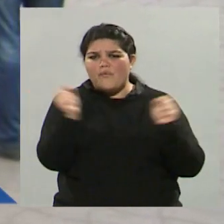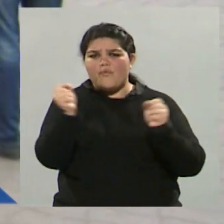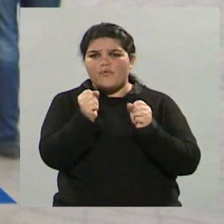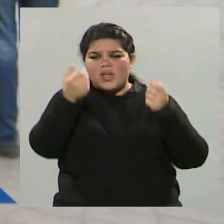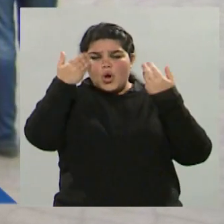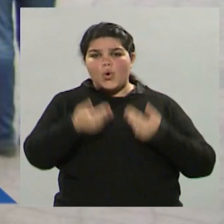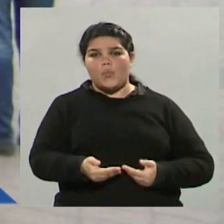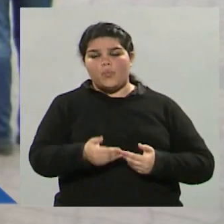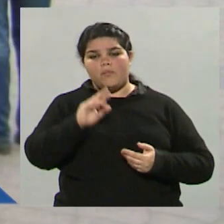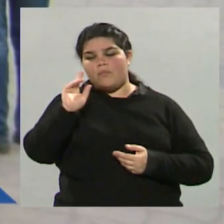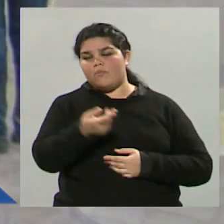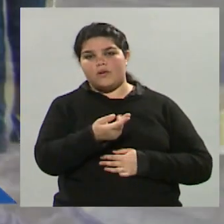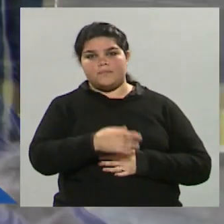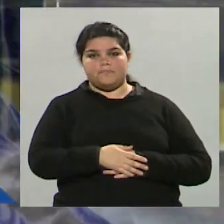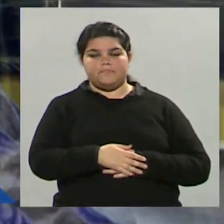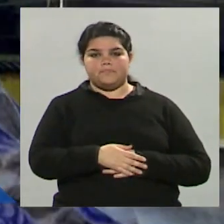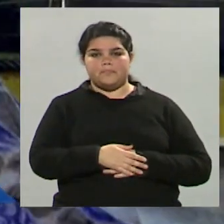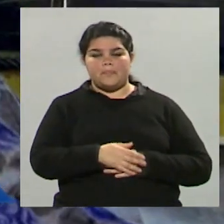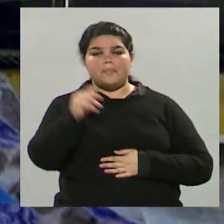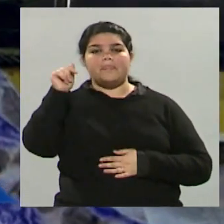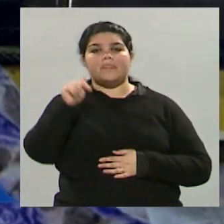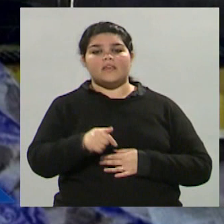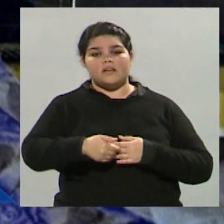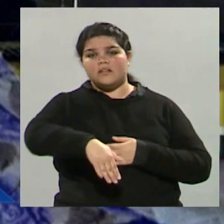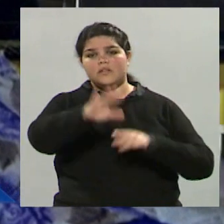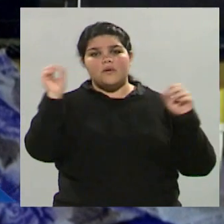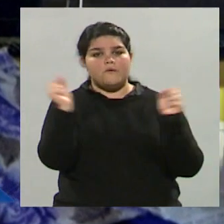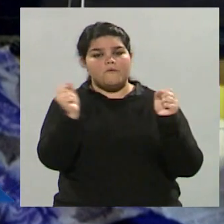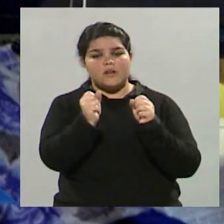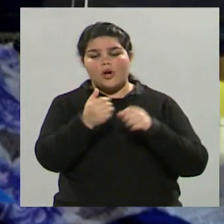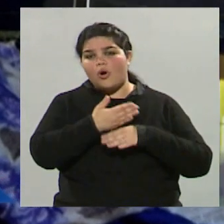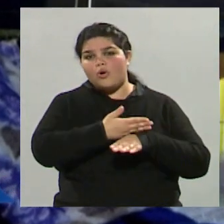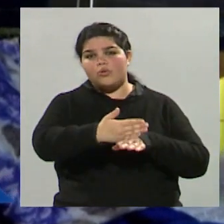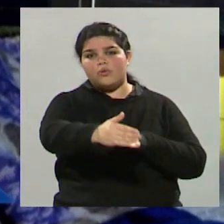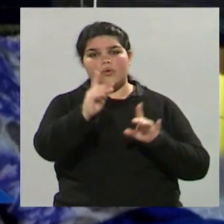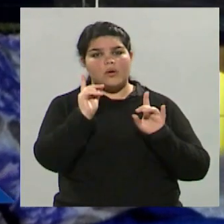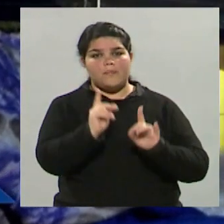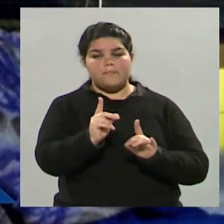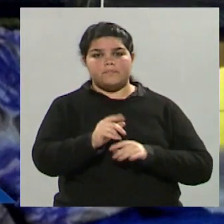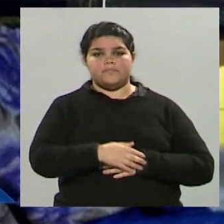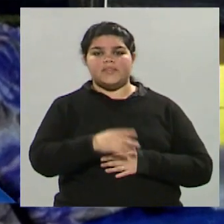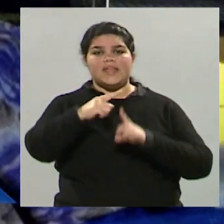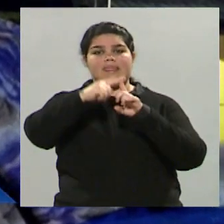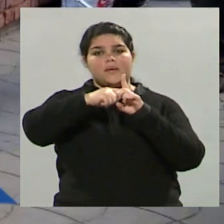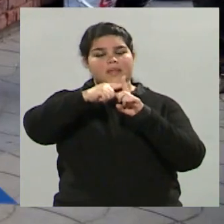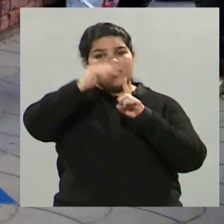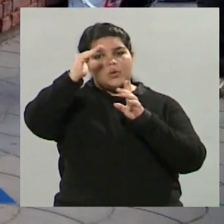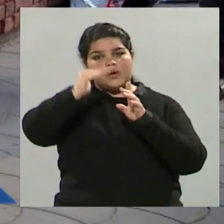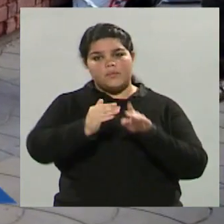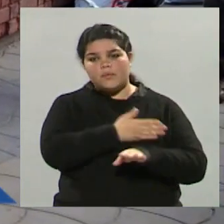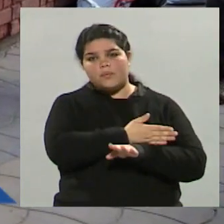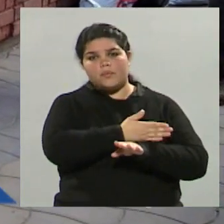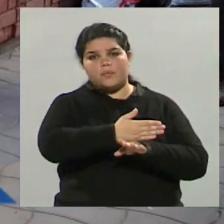registran en el país. Esta ola de frío va a continuar y las bajas temperaturas se van a extender